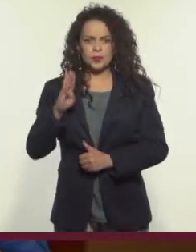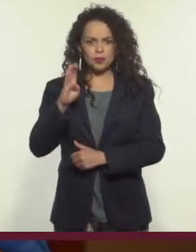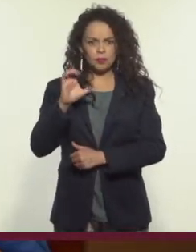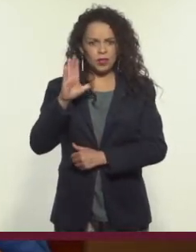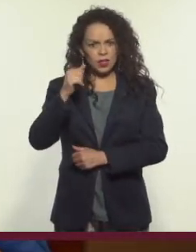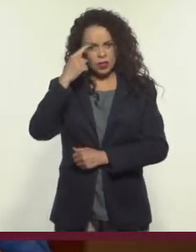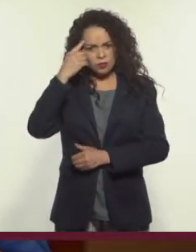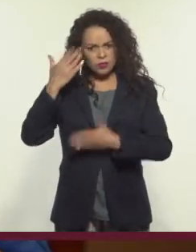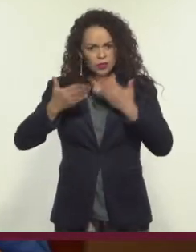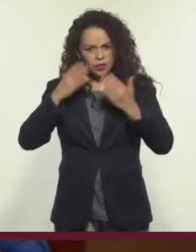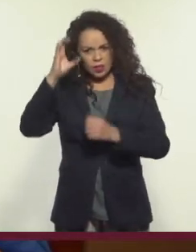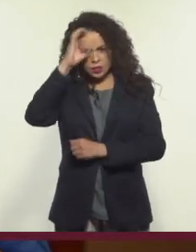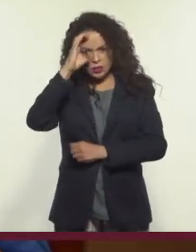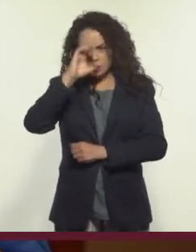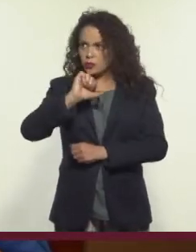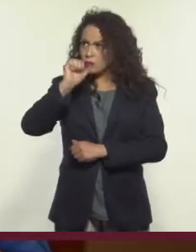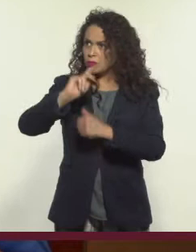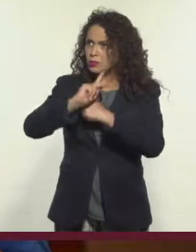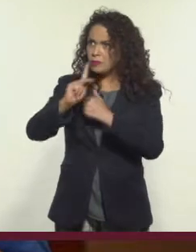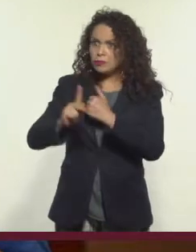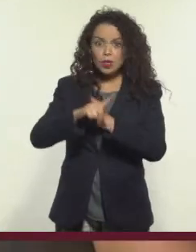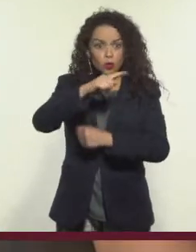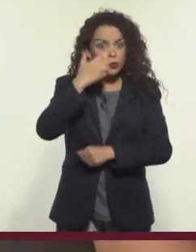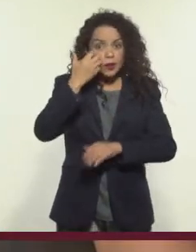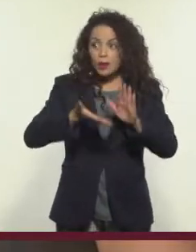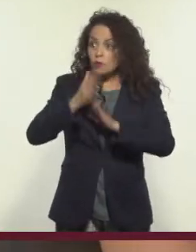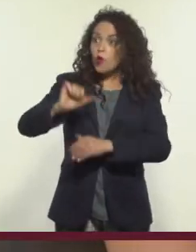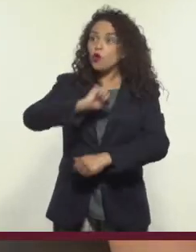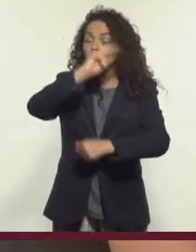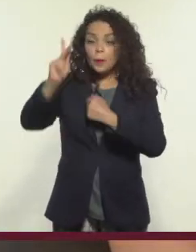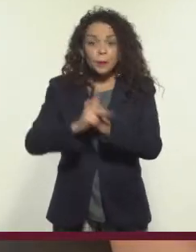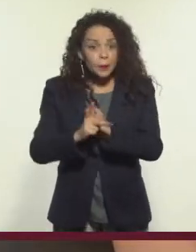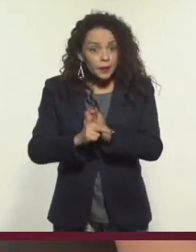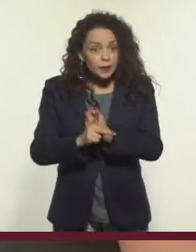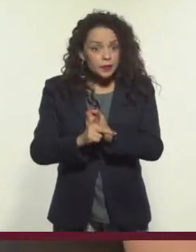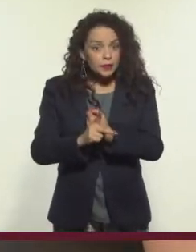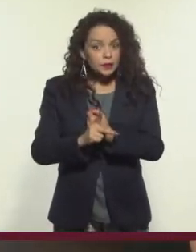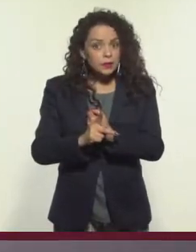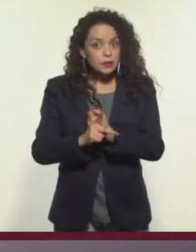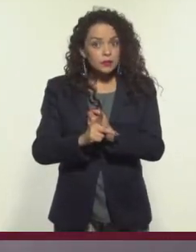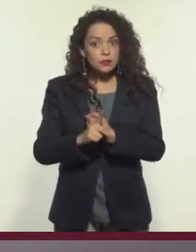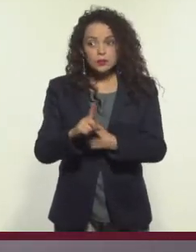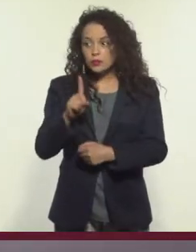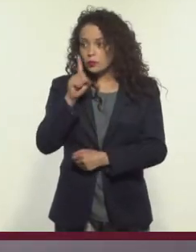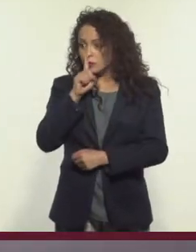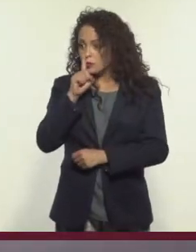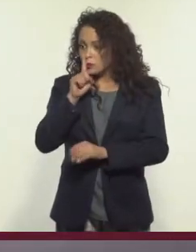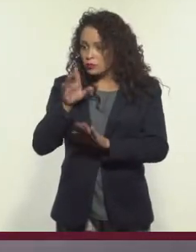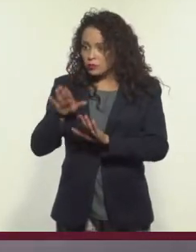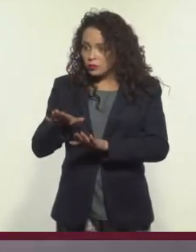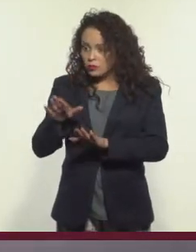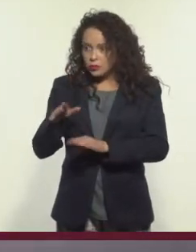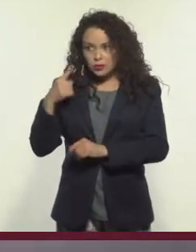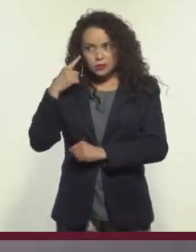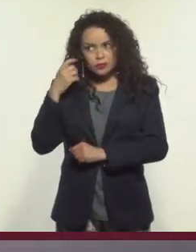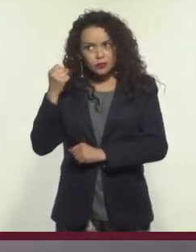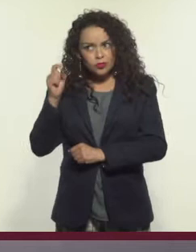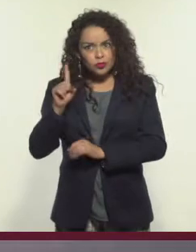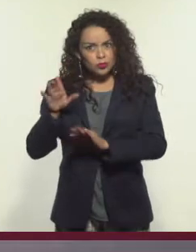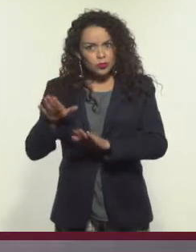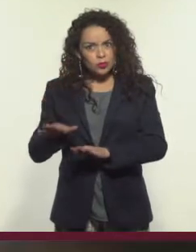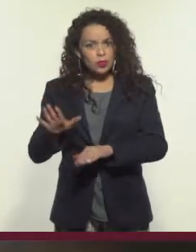¿Becas para estudiar ciencia en el extranjero? ¿Te quieres ir a otro país? Shh, habla más bajo.